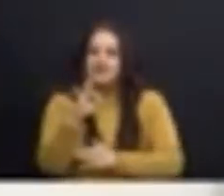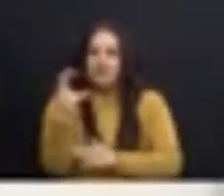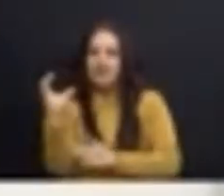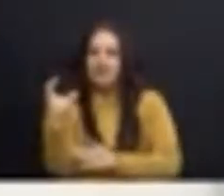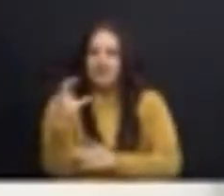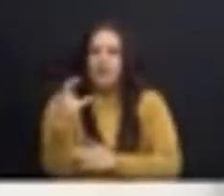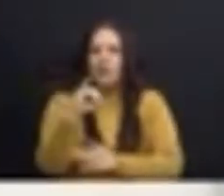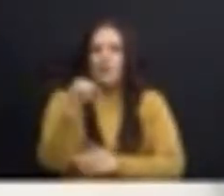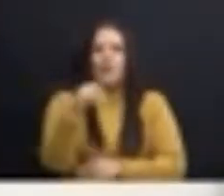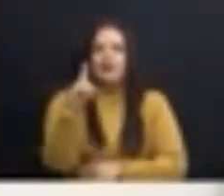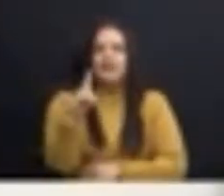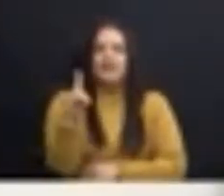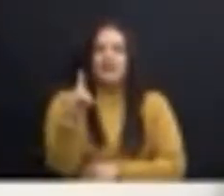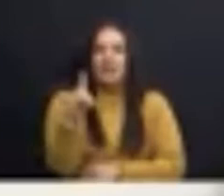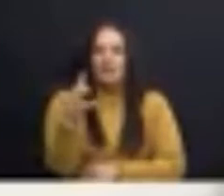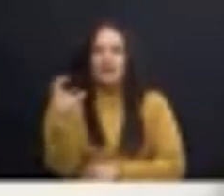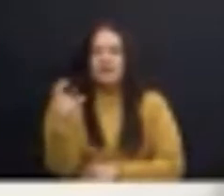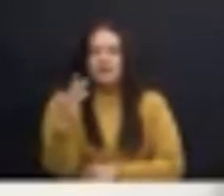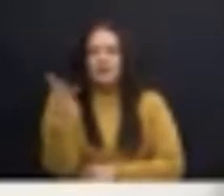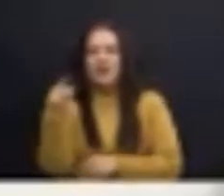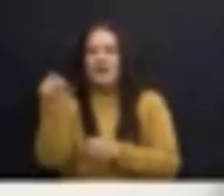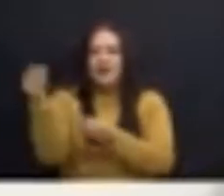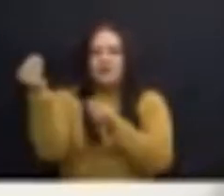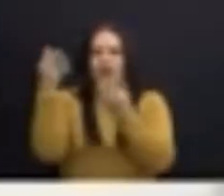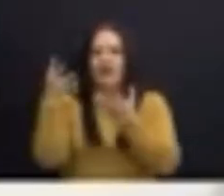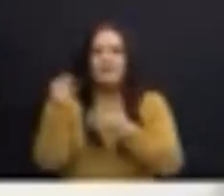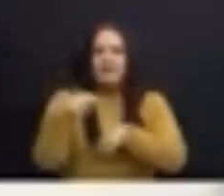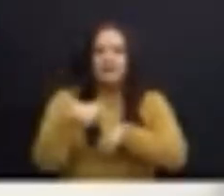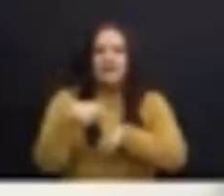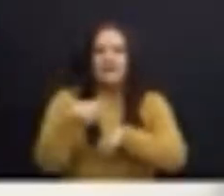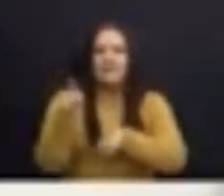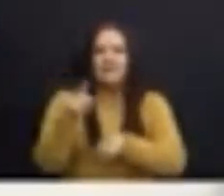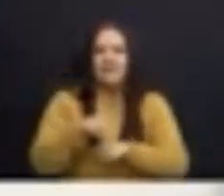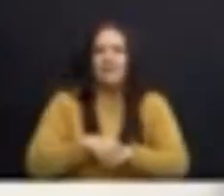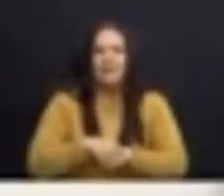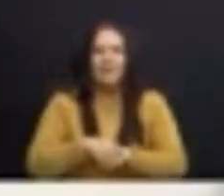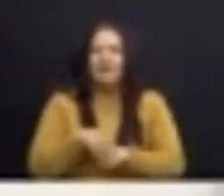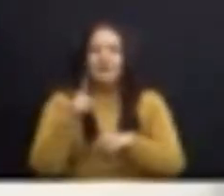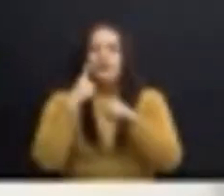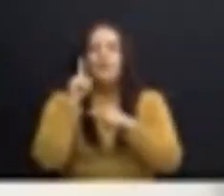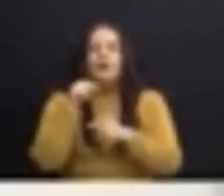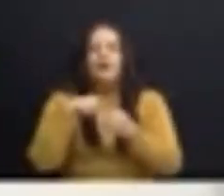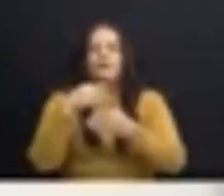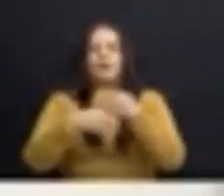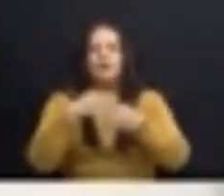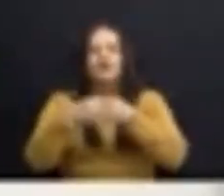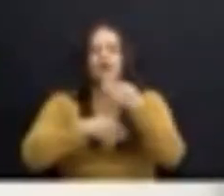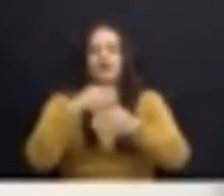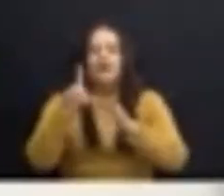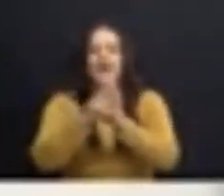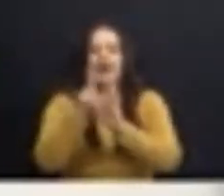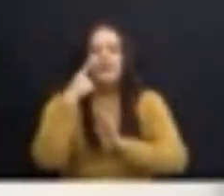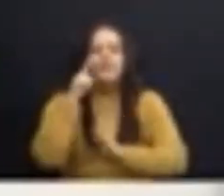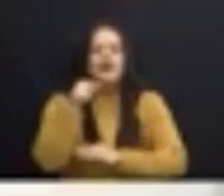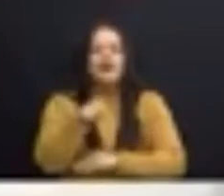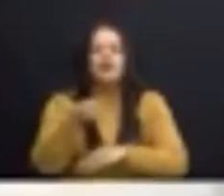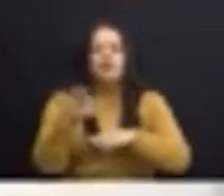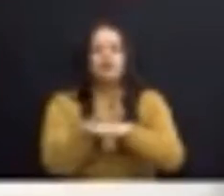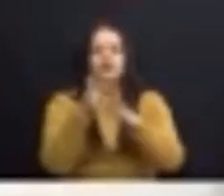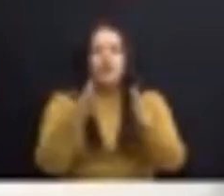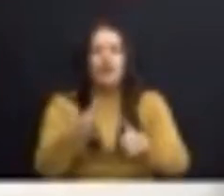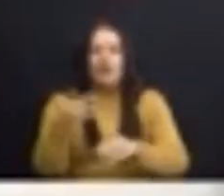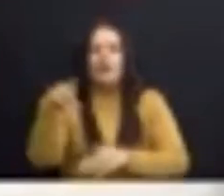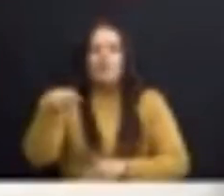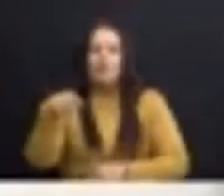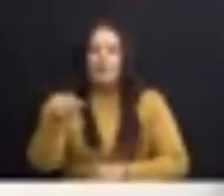Por el proceso legal para que los funcionarios de Coprocom